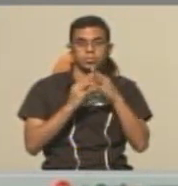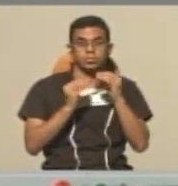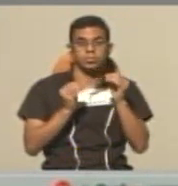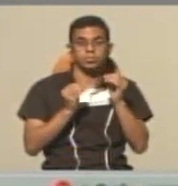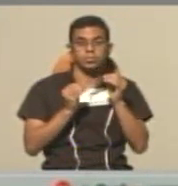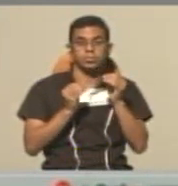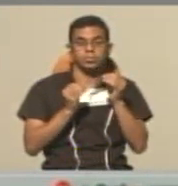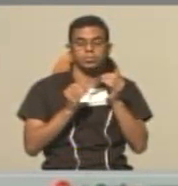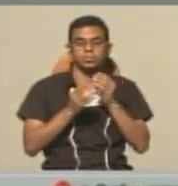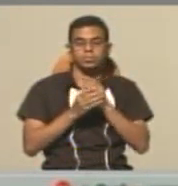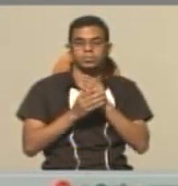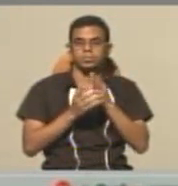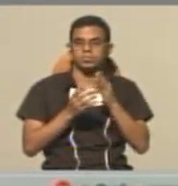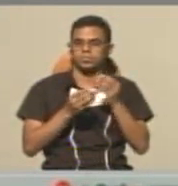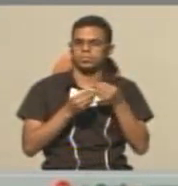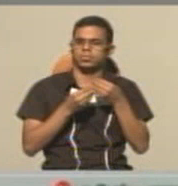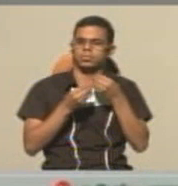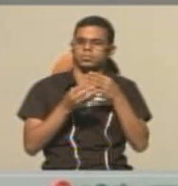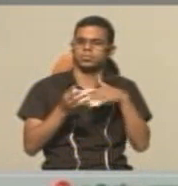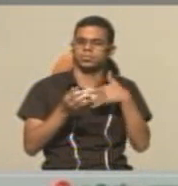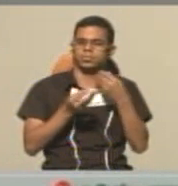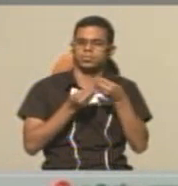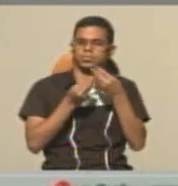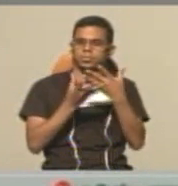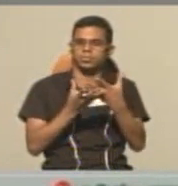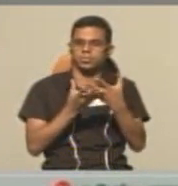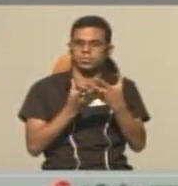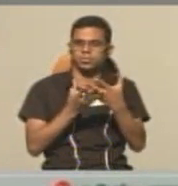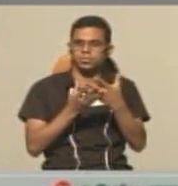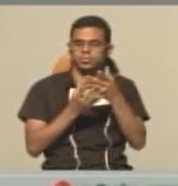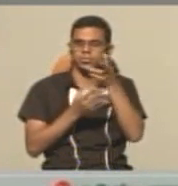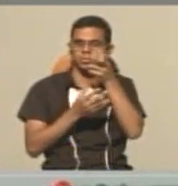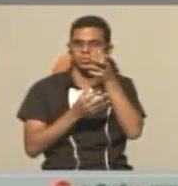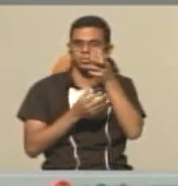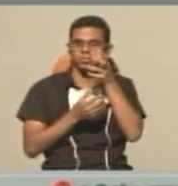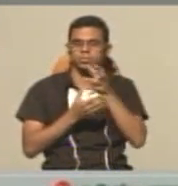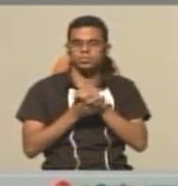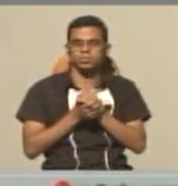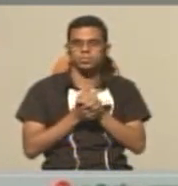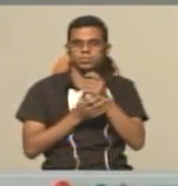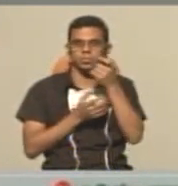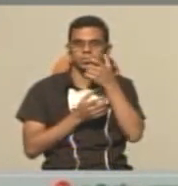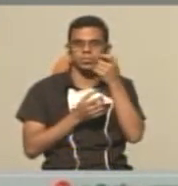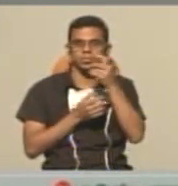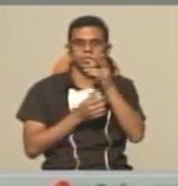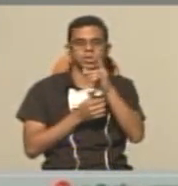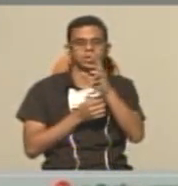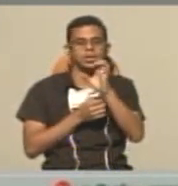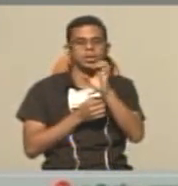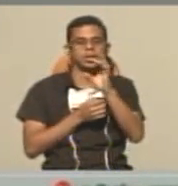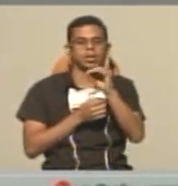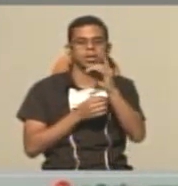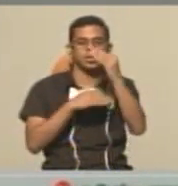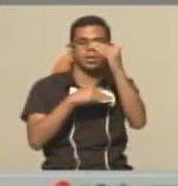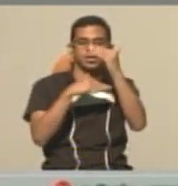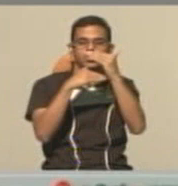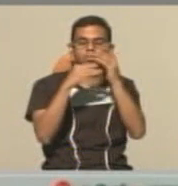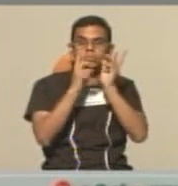se pueden colocar a audio. Buscamos el que dice Reducción del ruido.